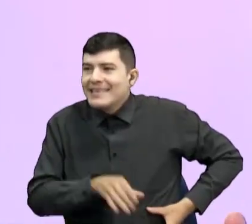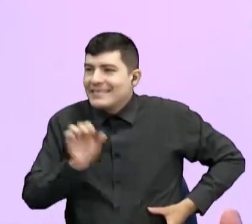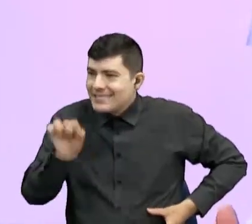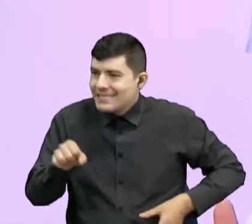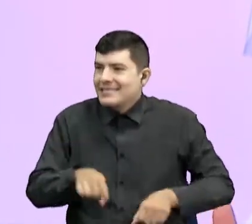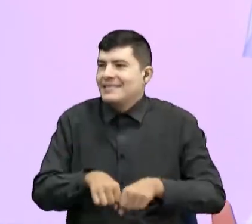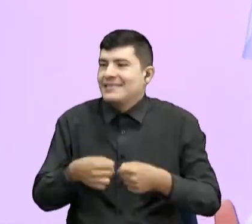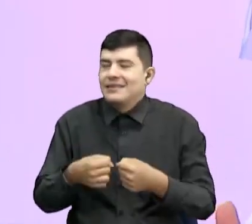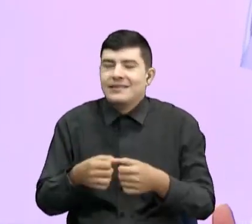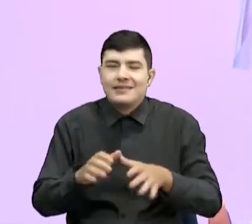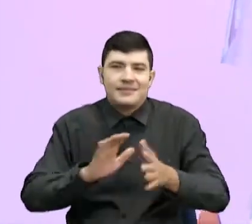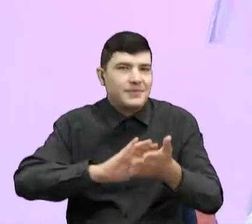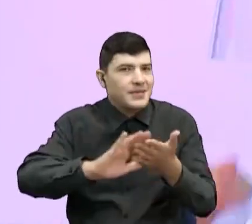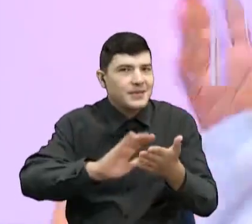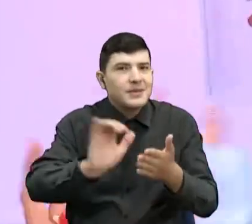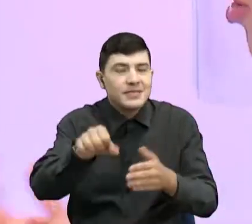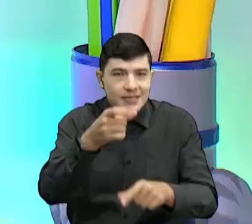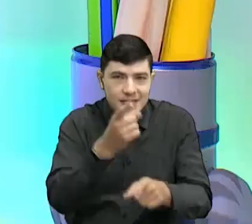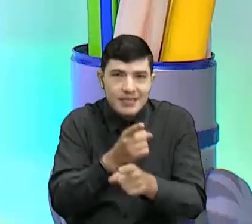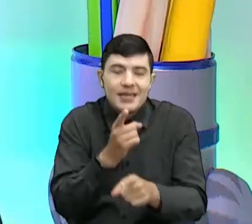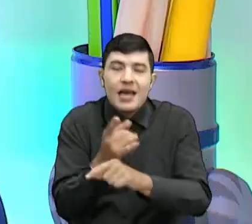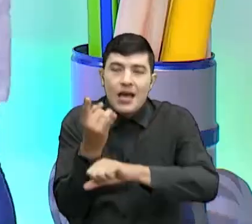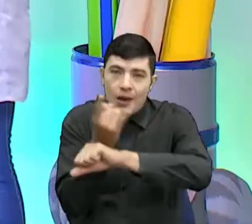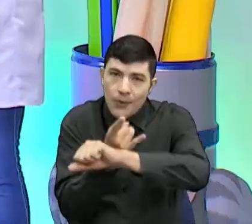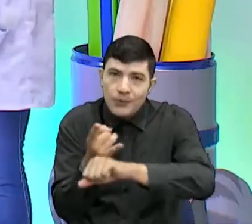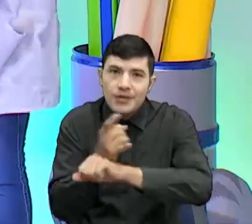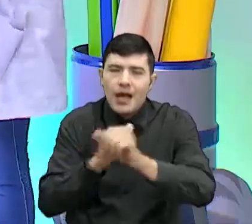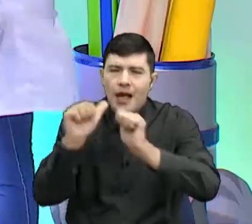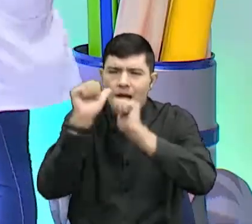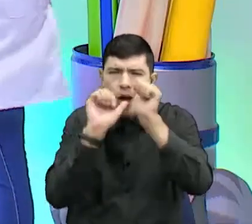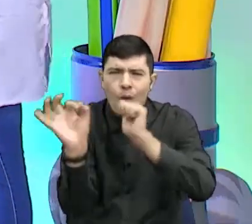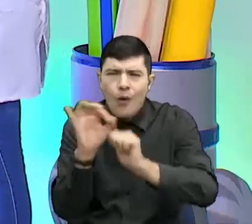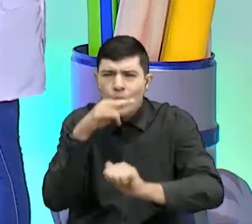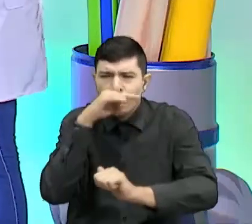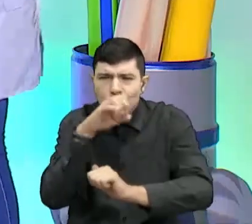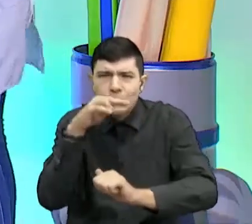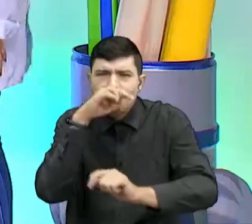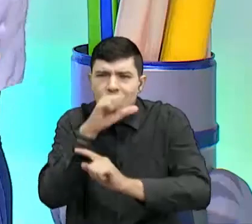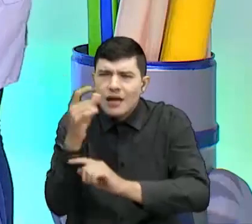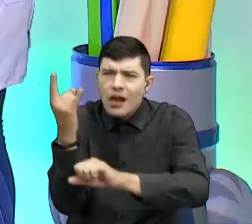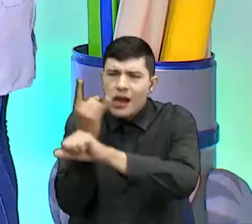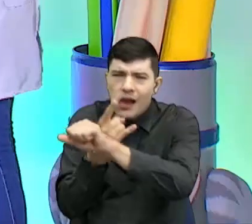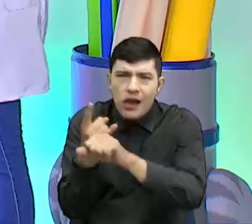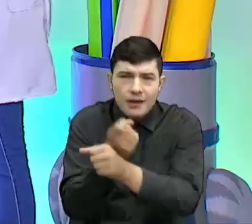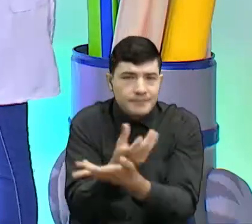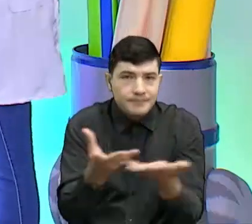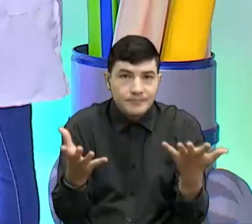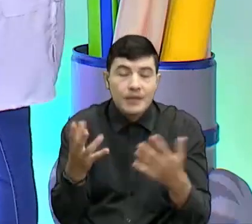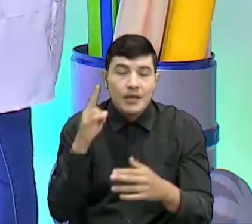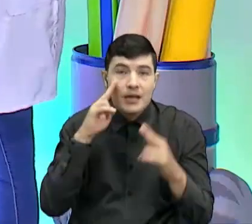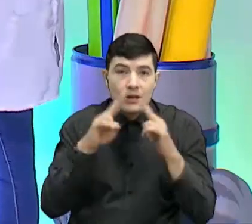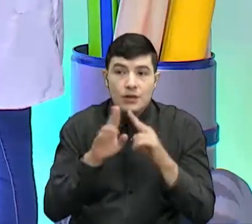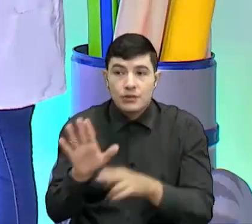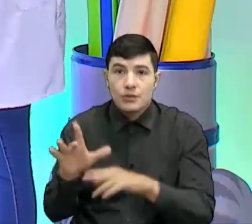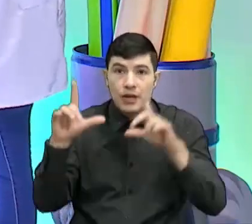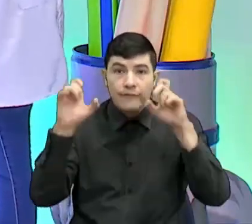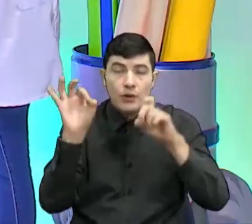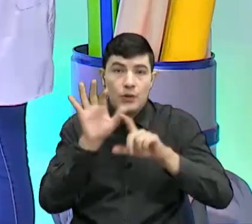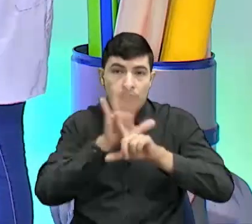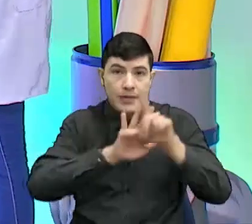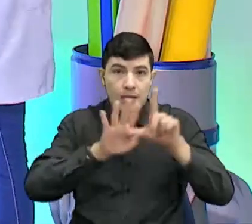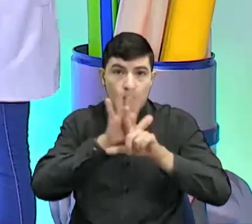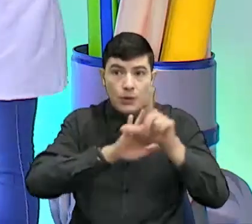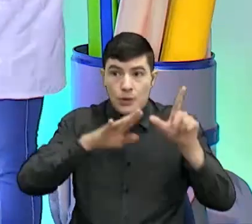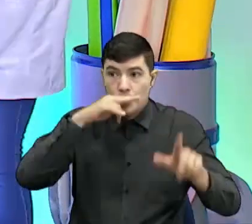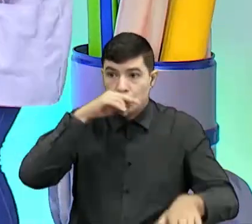Sí, es el hígado muy bien, por el consumo del alcohol y esas cosas que los niños no deben consumir. Listo, vamos a irnos con las foticos y los videos de los niños